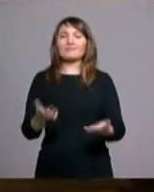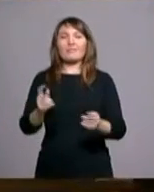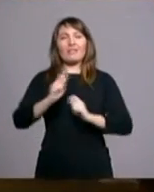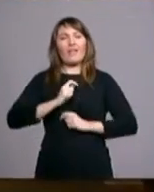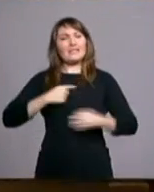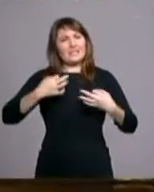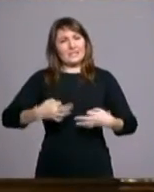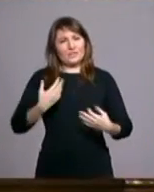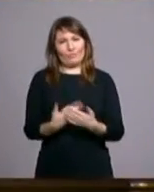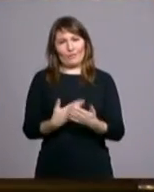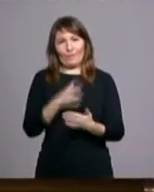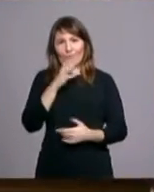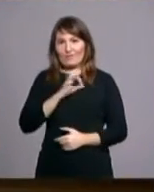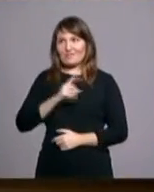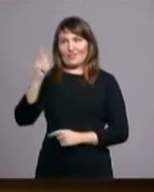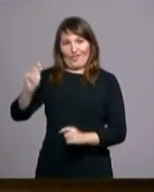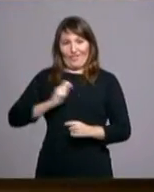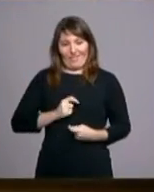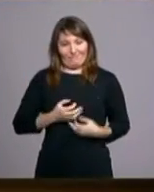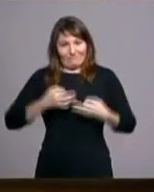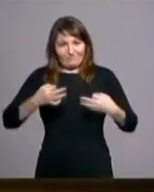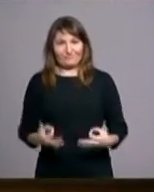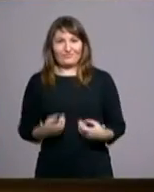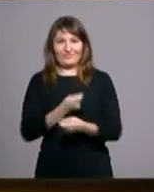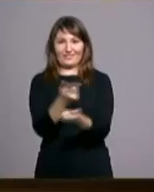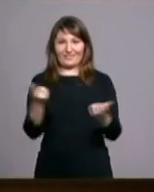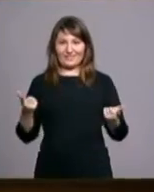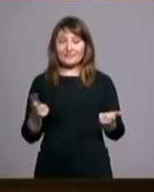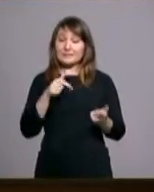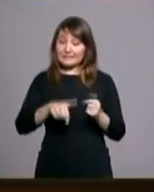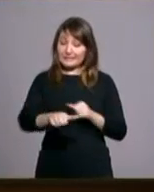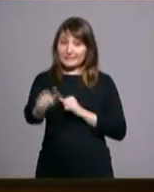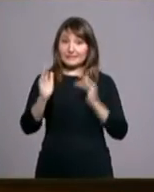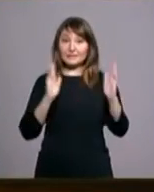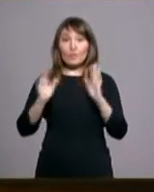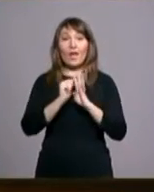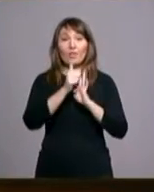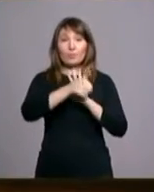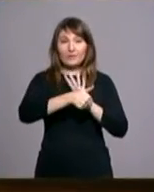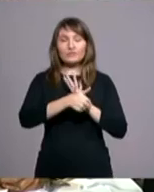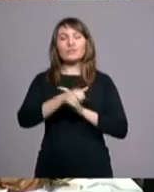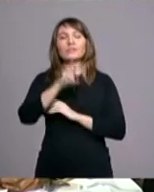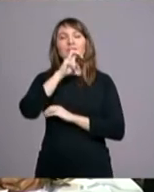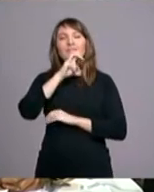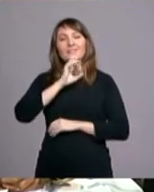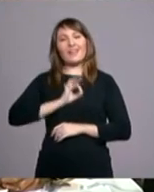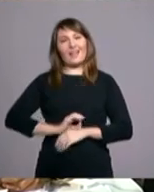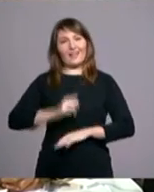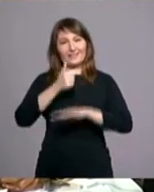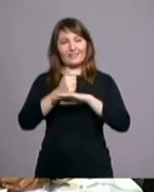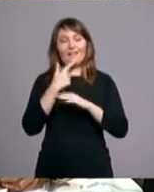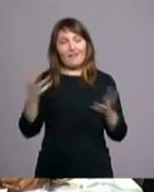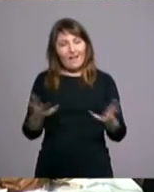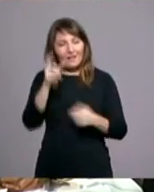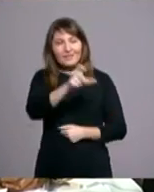seguridad porque esas son las armas que el Señor quiere entregarnos. Para este tiempo de Adviento, el Cardenal Carlos Osoro invitó a los fieles a ponerse en camino,